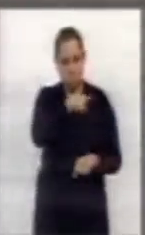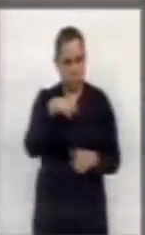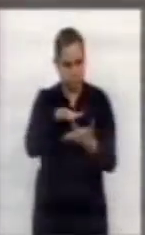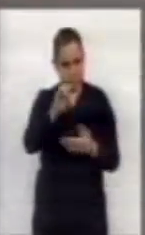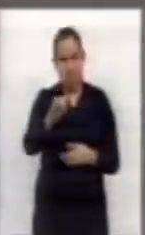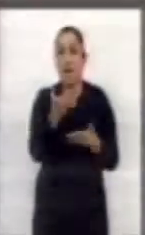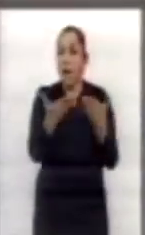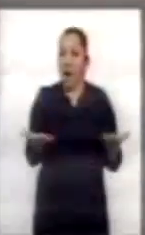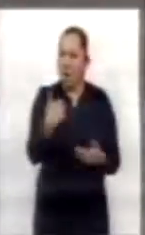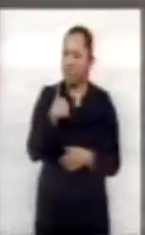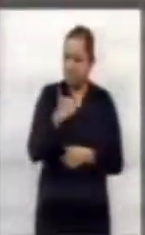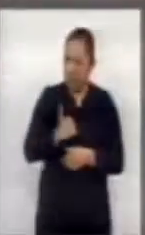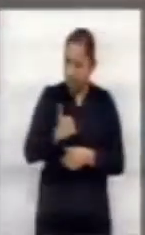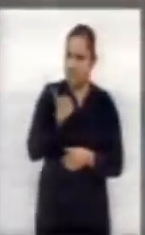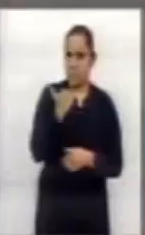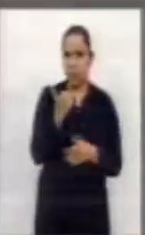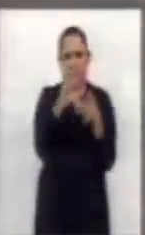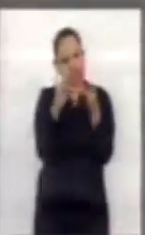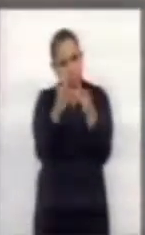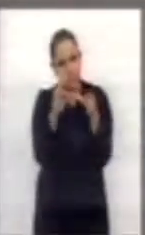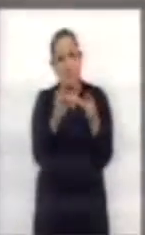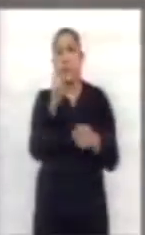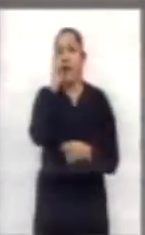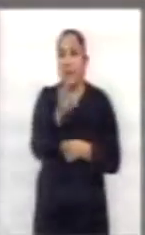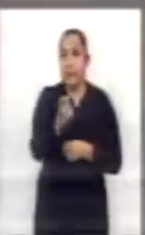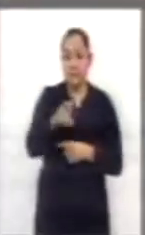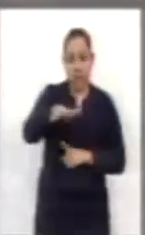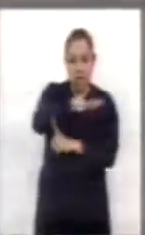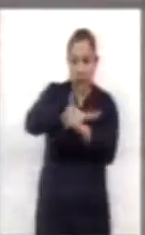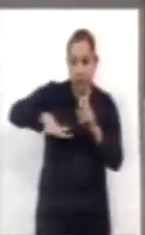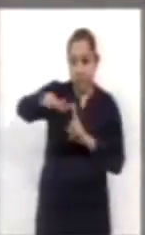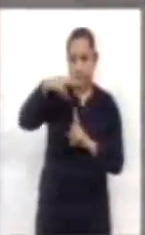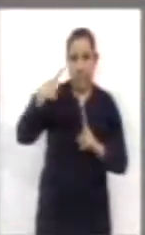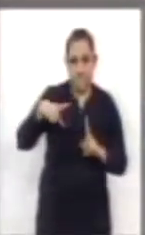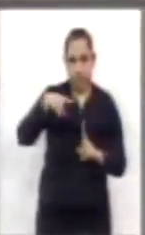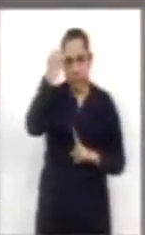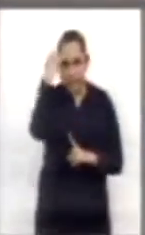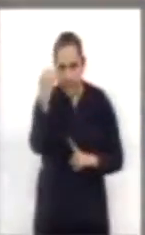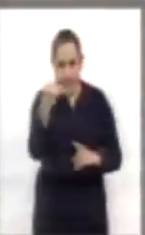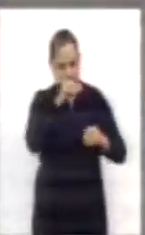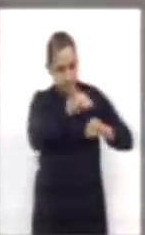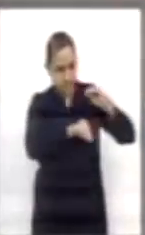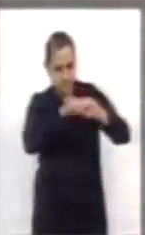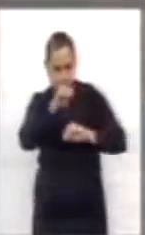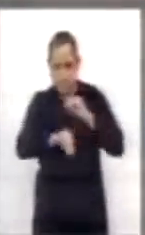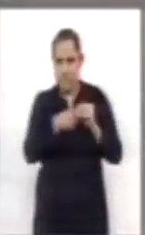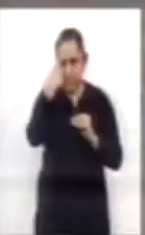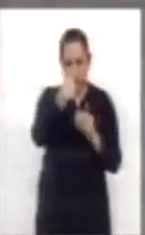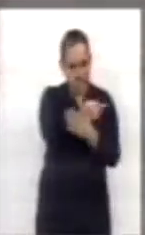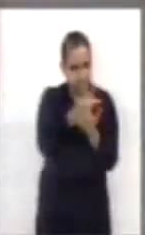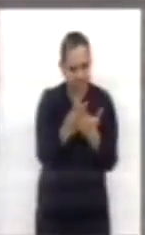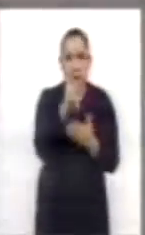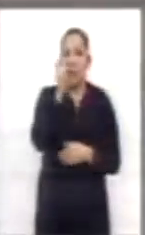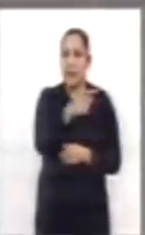para recordar que la política social es una suma de esfuerzos de los poderes de la Unión y de los niveles